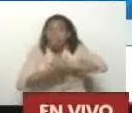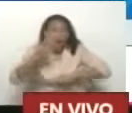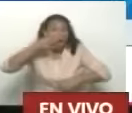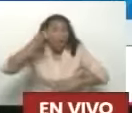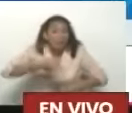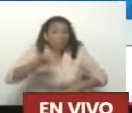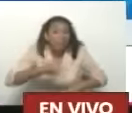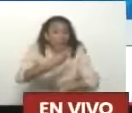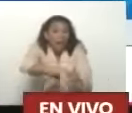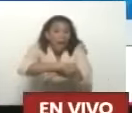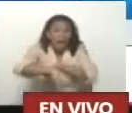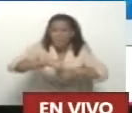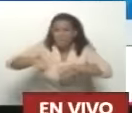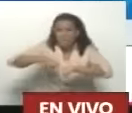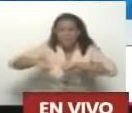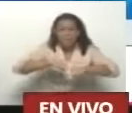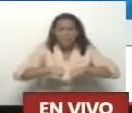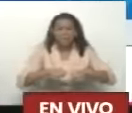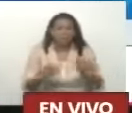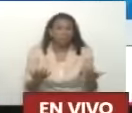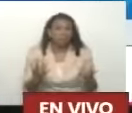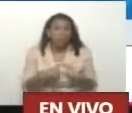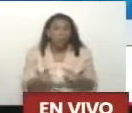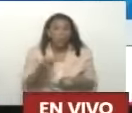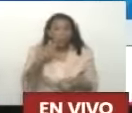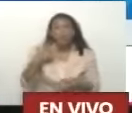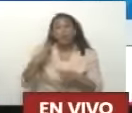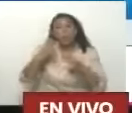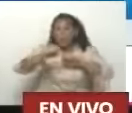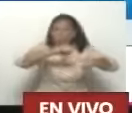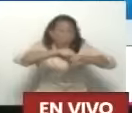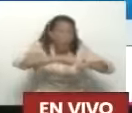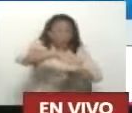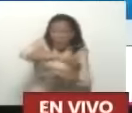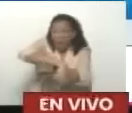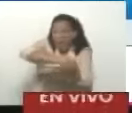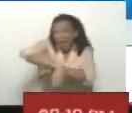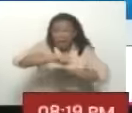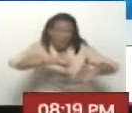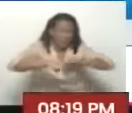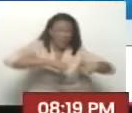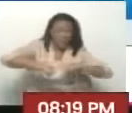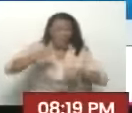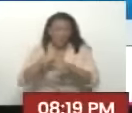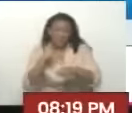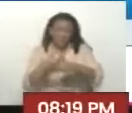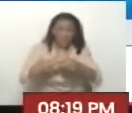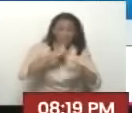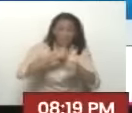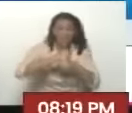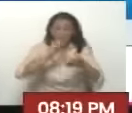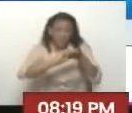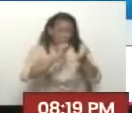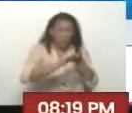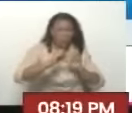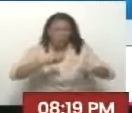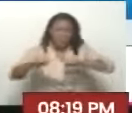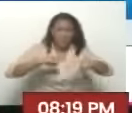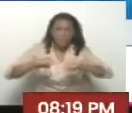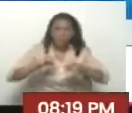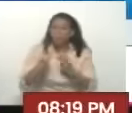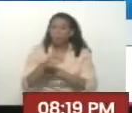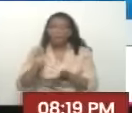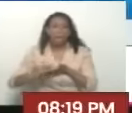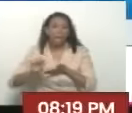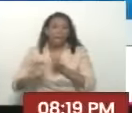buenos Para la calle Para la acción Como hay buenos compañeros Que son buenos Buenos buenos Para la acción Para la agitación Para Pero no son